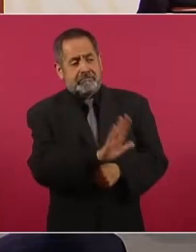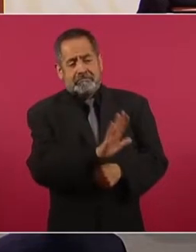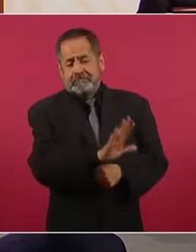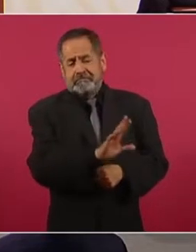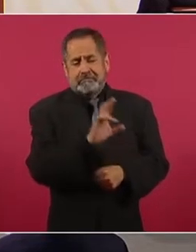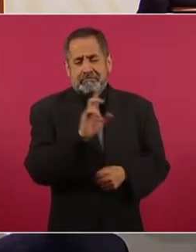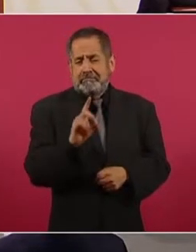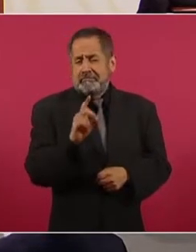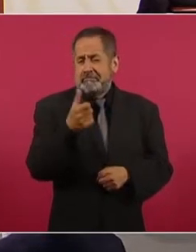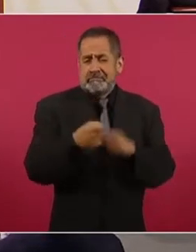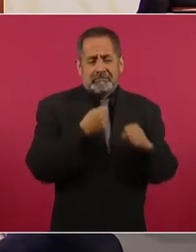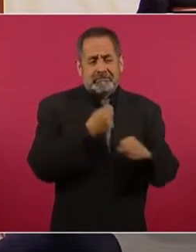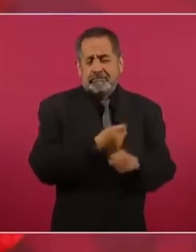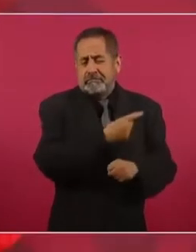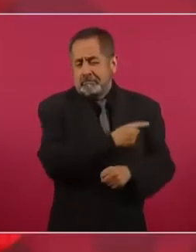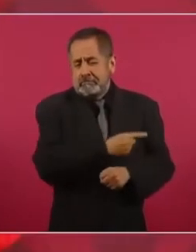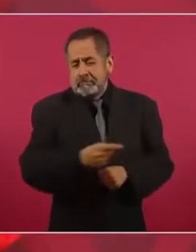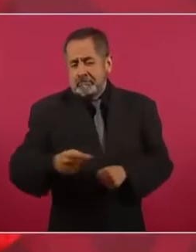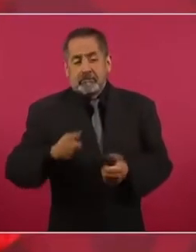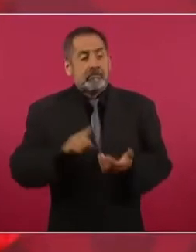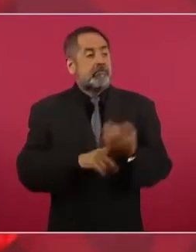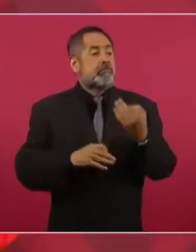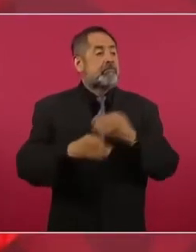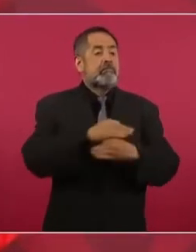Era el pensamiento dominante.